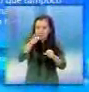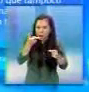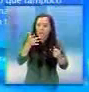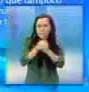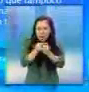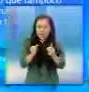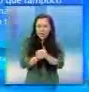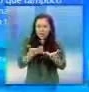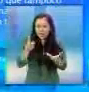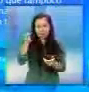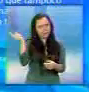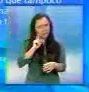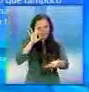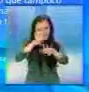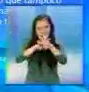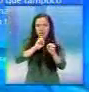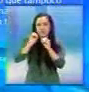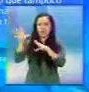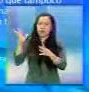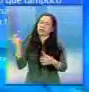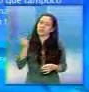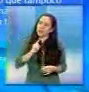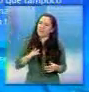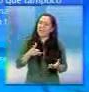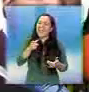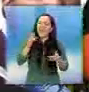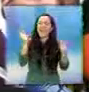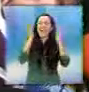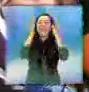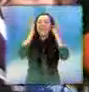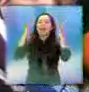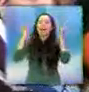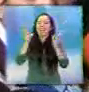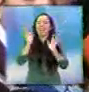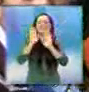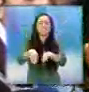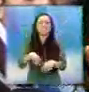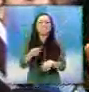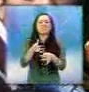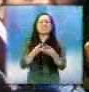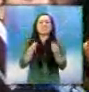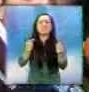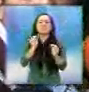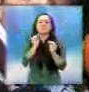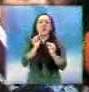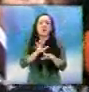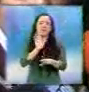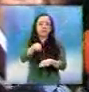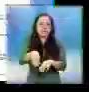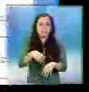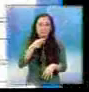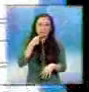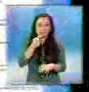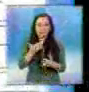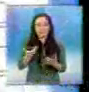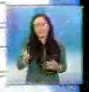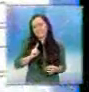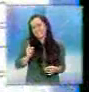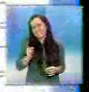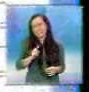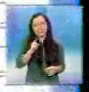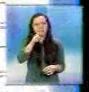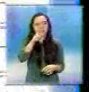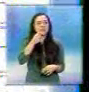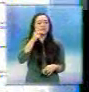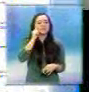Tampoco. secuencia de actos desafortunados no se detuvo. En Twitter el